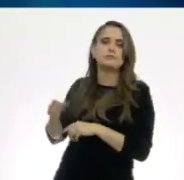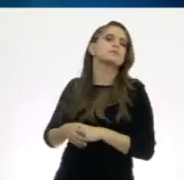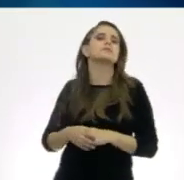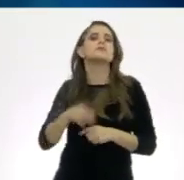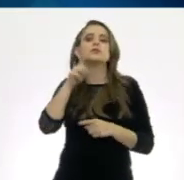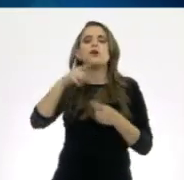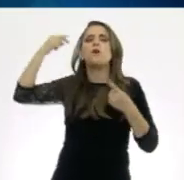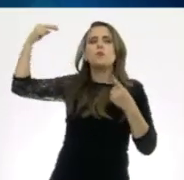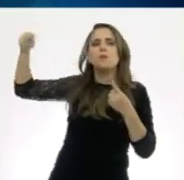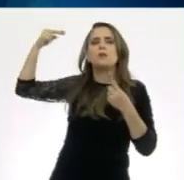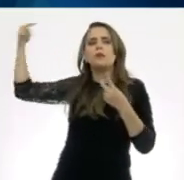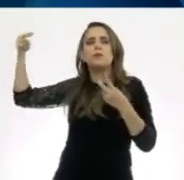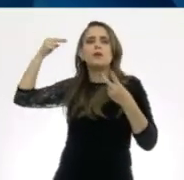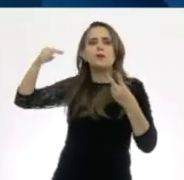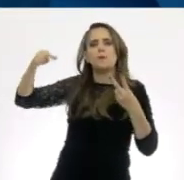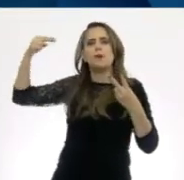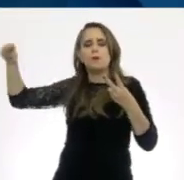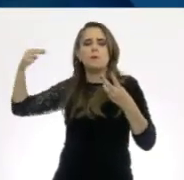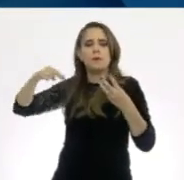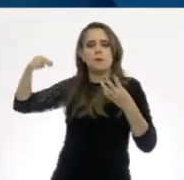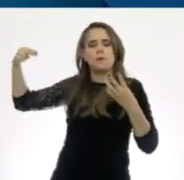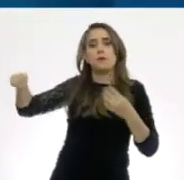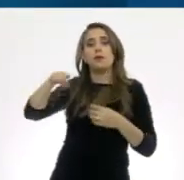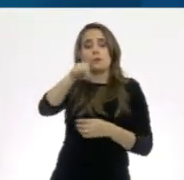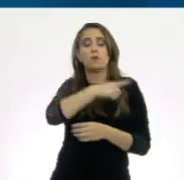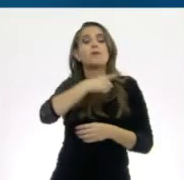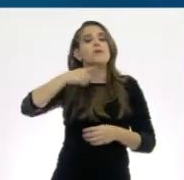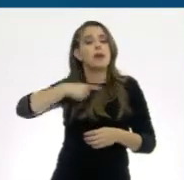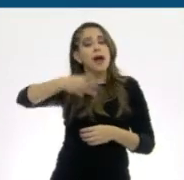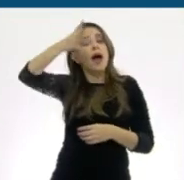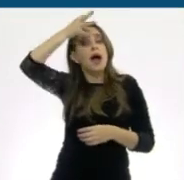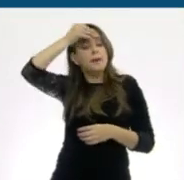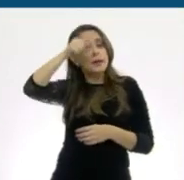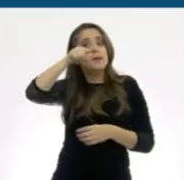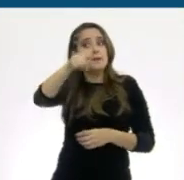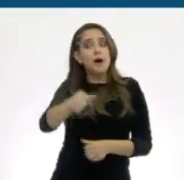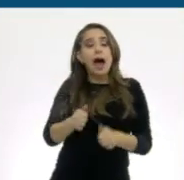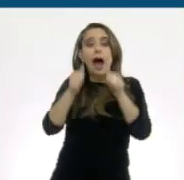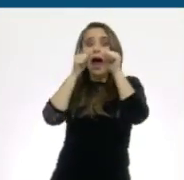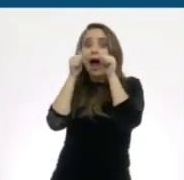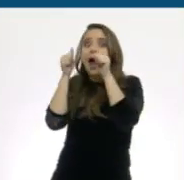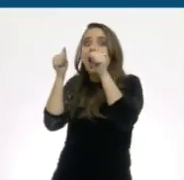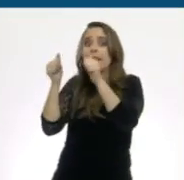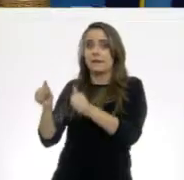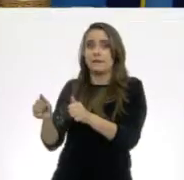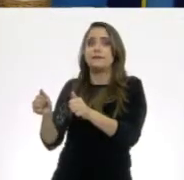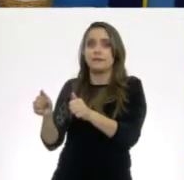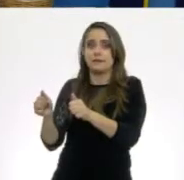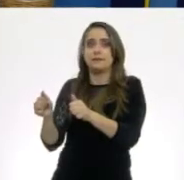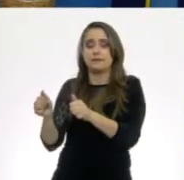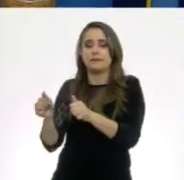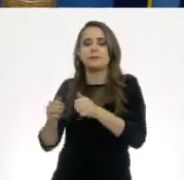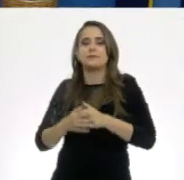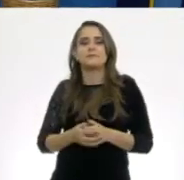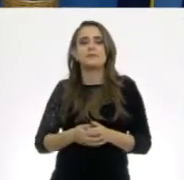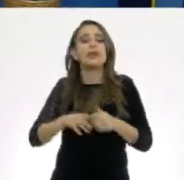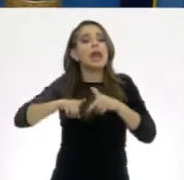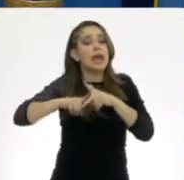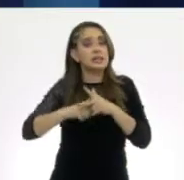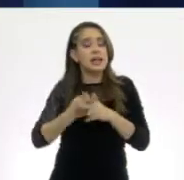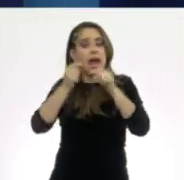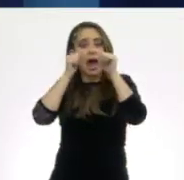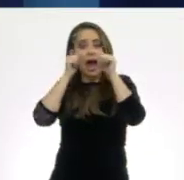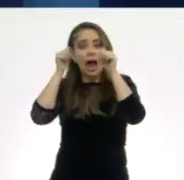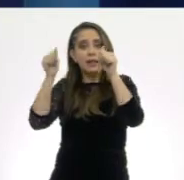ponemos en práctica la habilidad de escucha y atención, Eti. iniciamos atentos en su